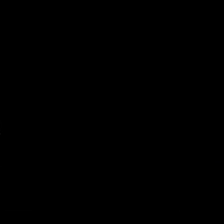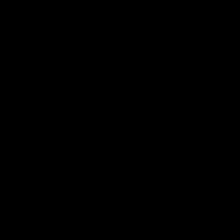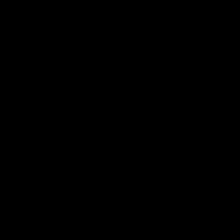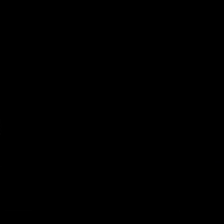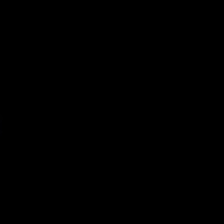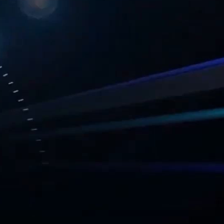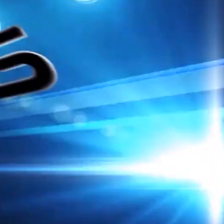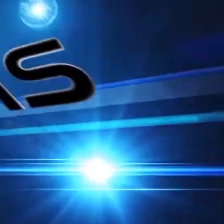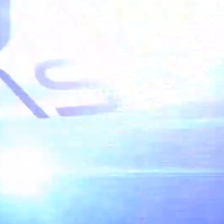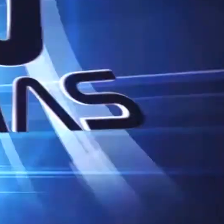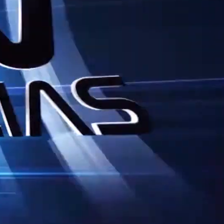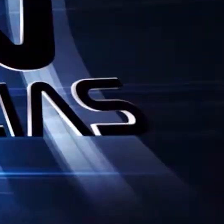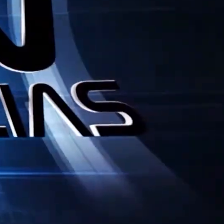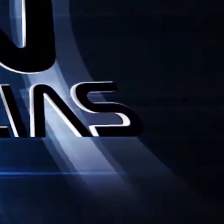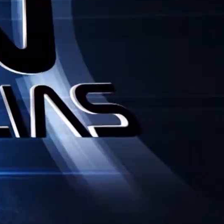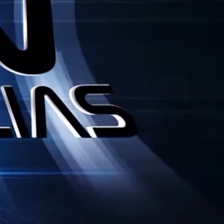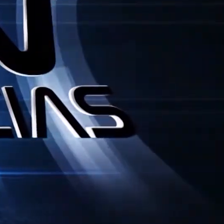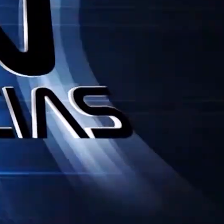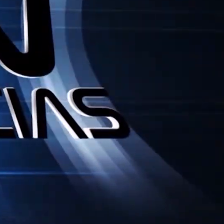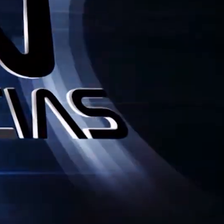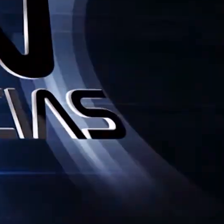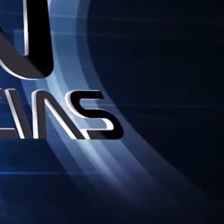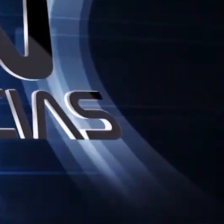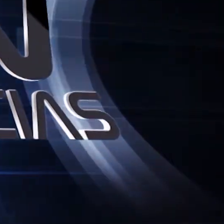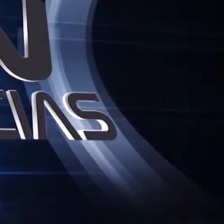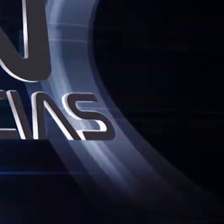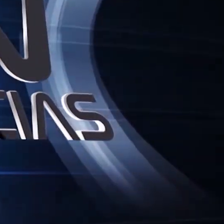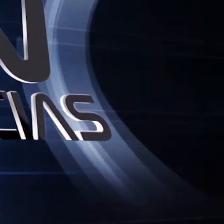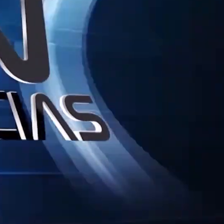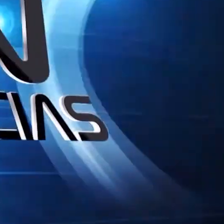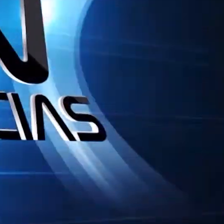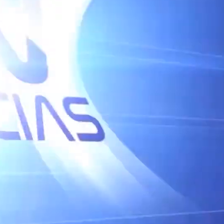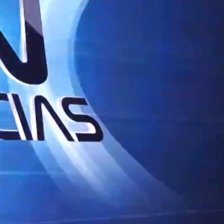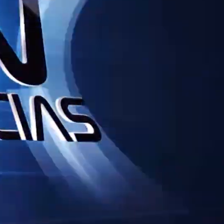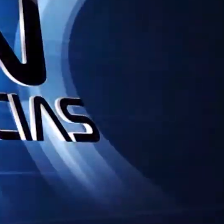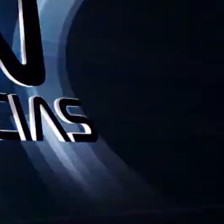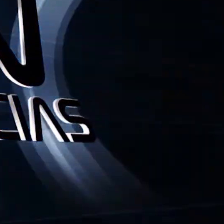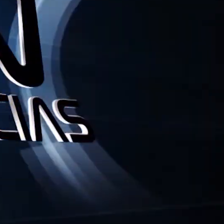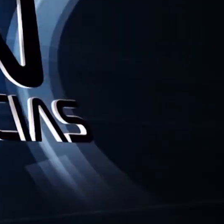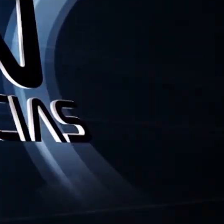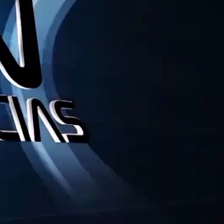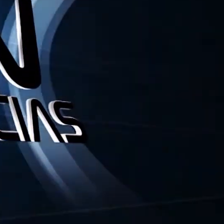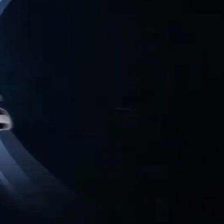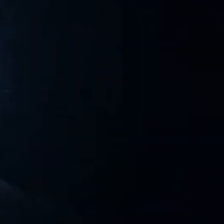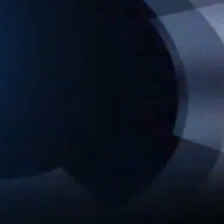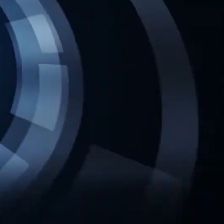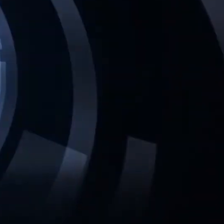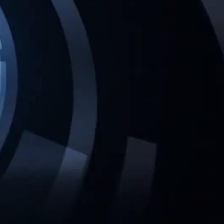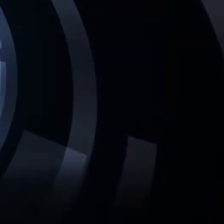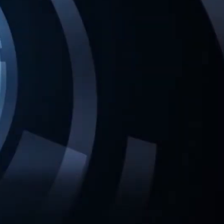video.